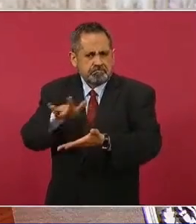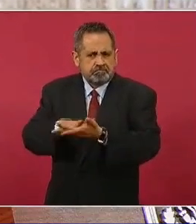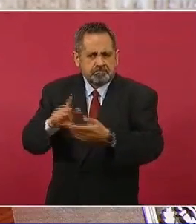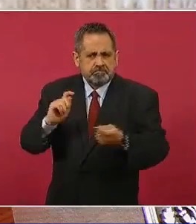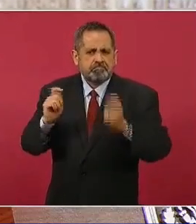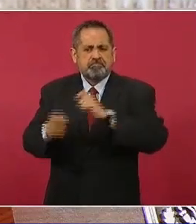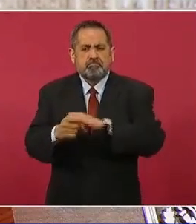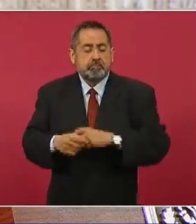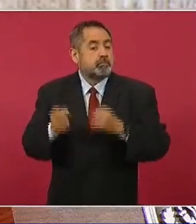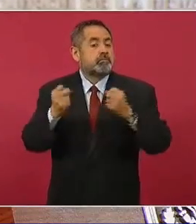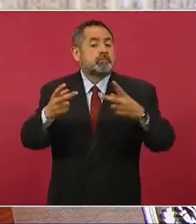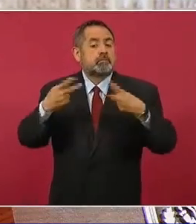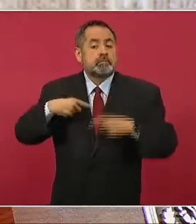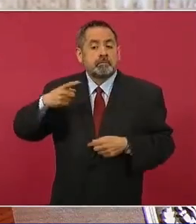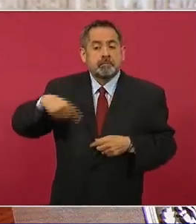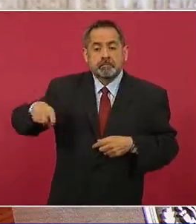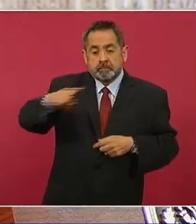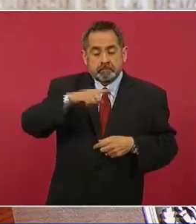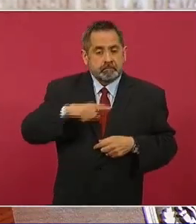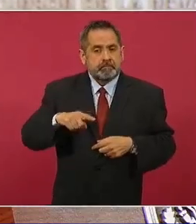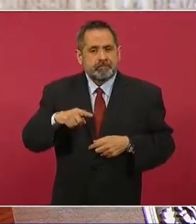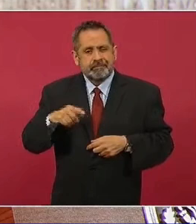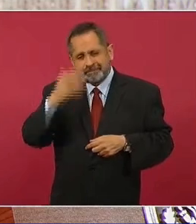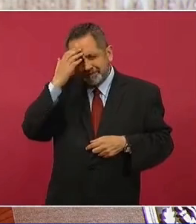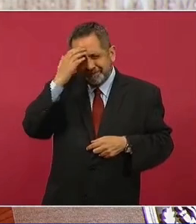Muchísima gente que va casa por casa,